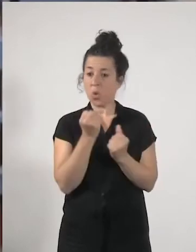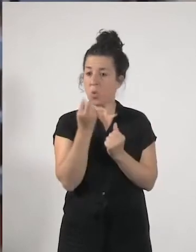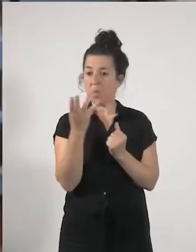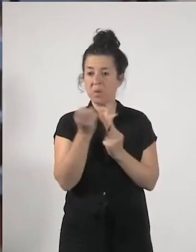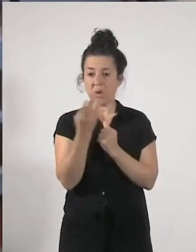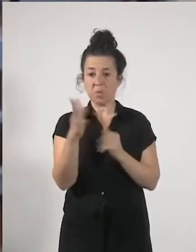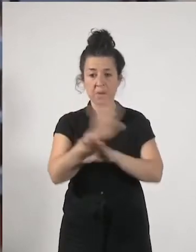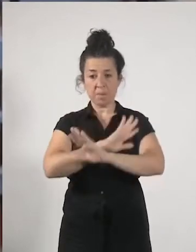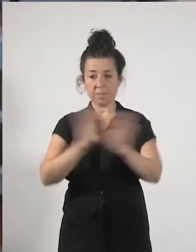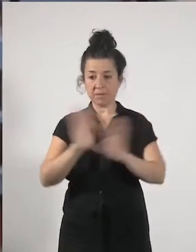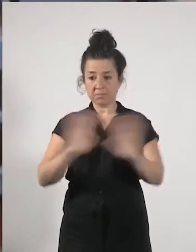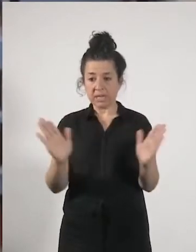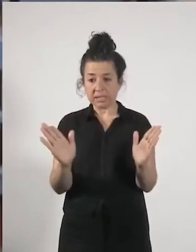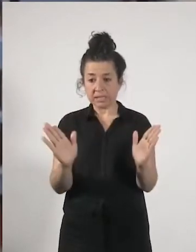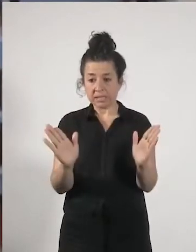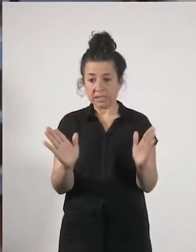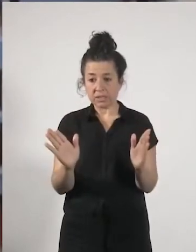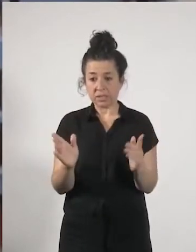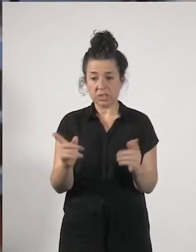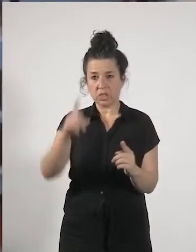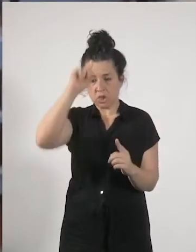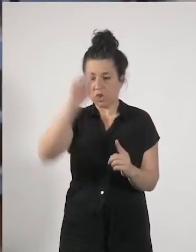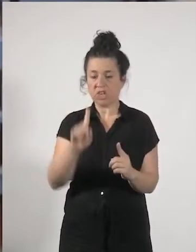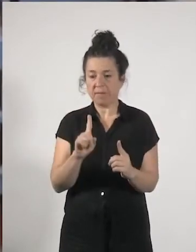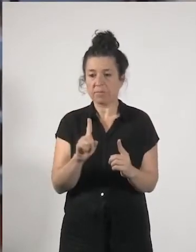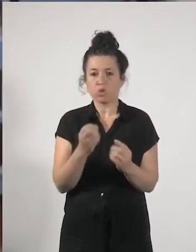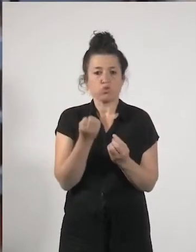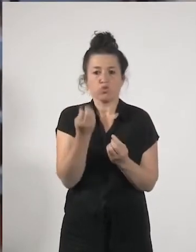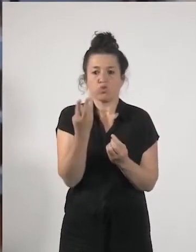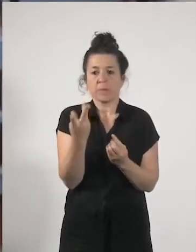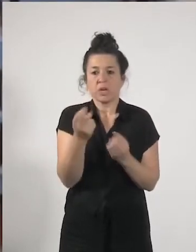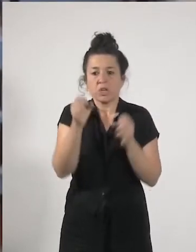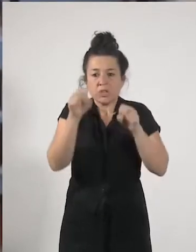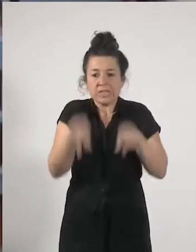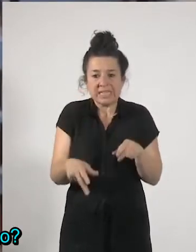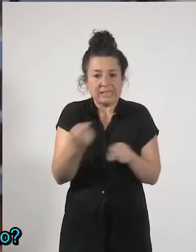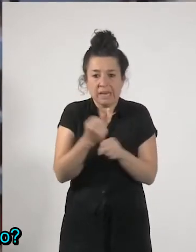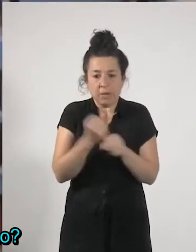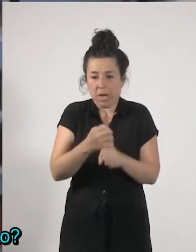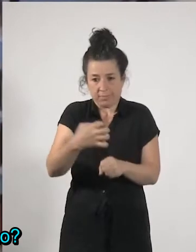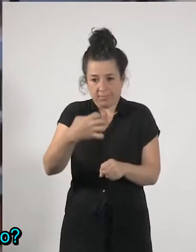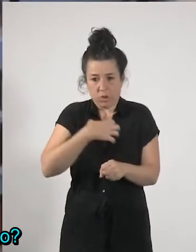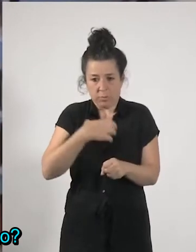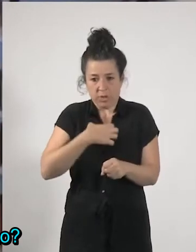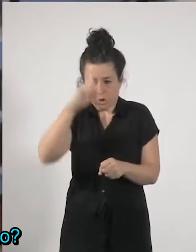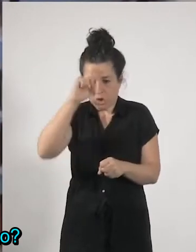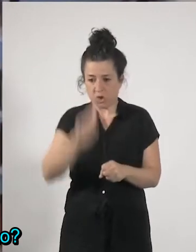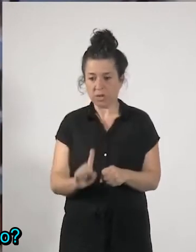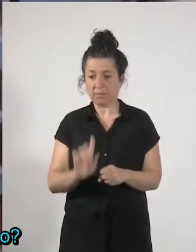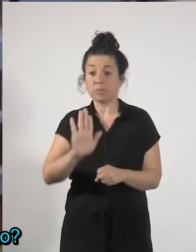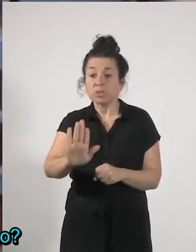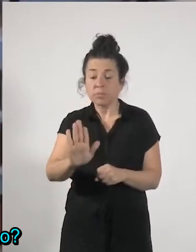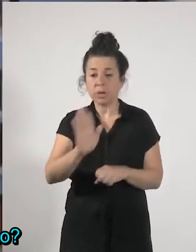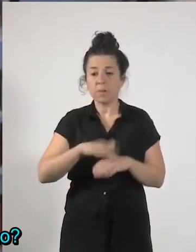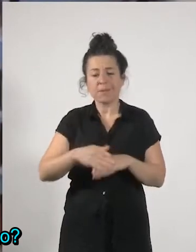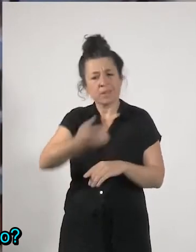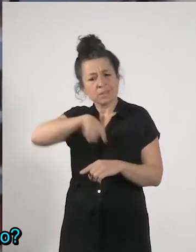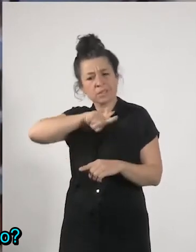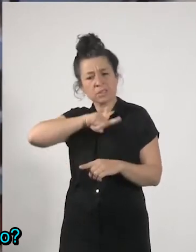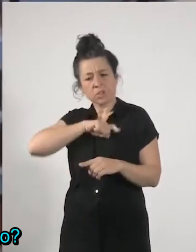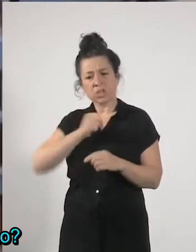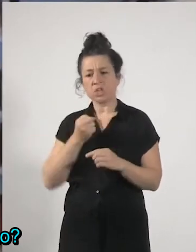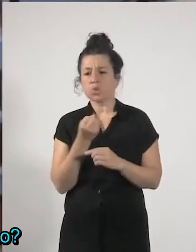no sabemos trabajar sin números, porque no sabemos hacerlo, para nosotras los números son